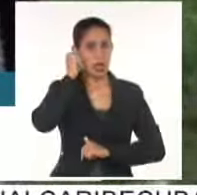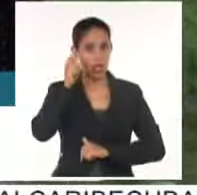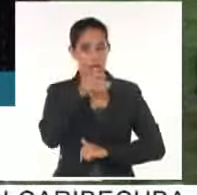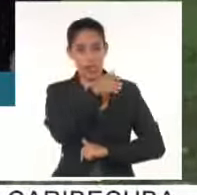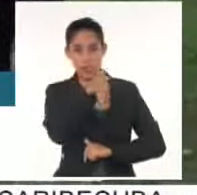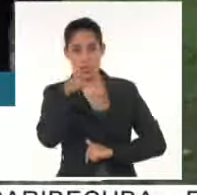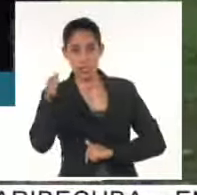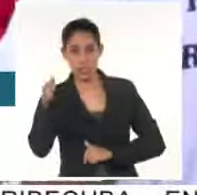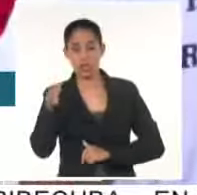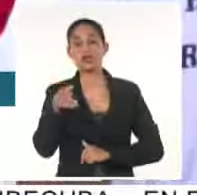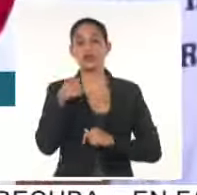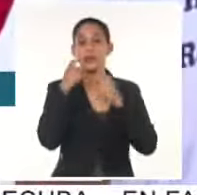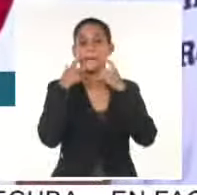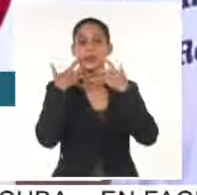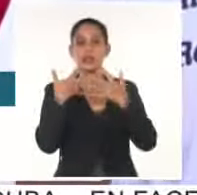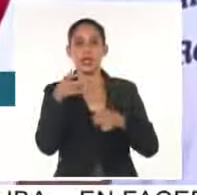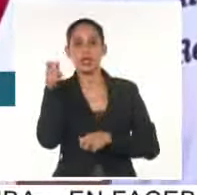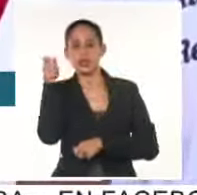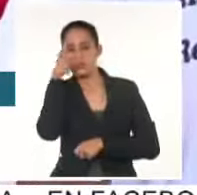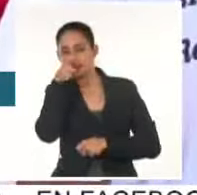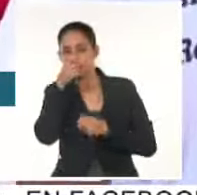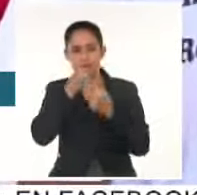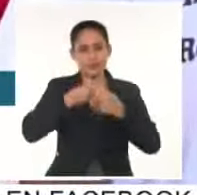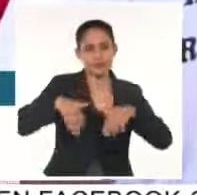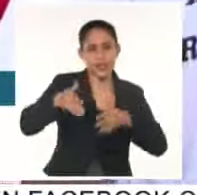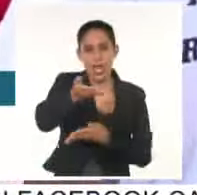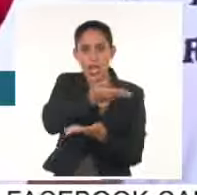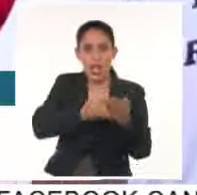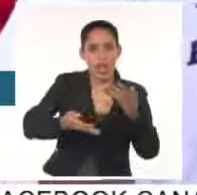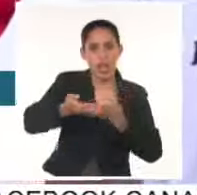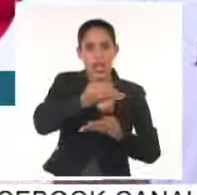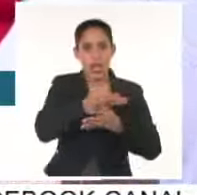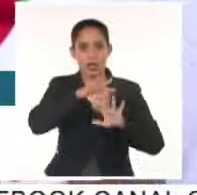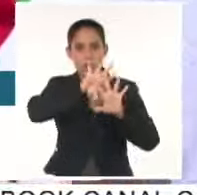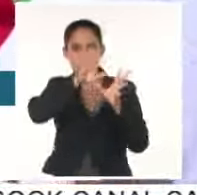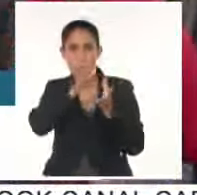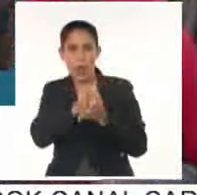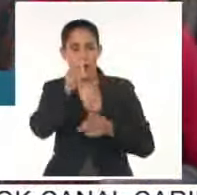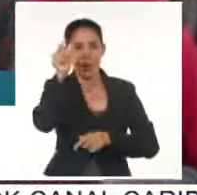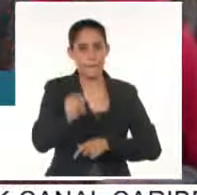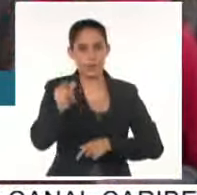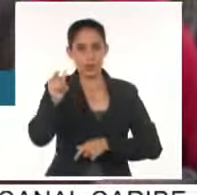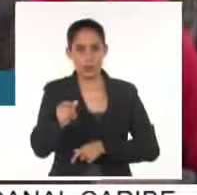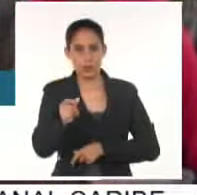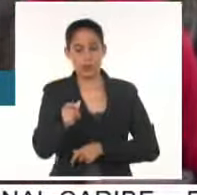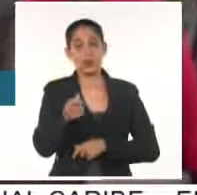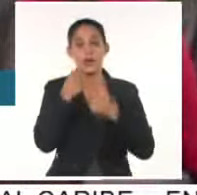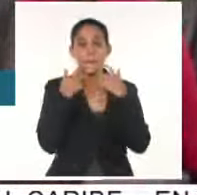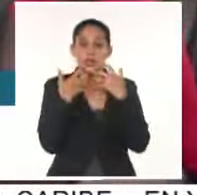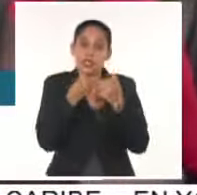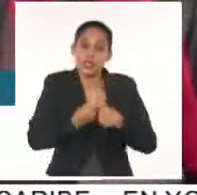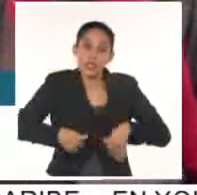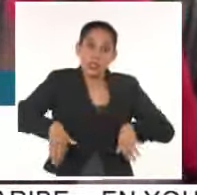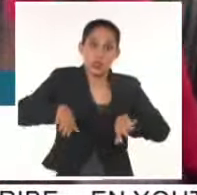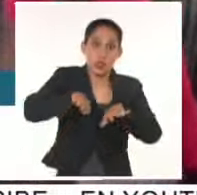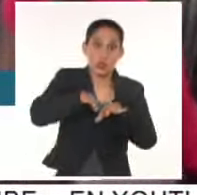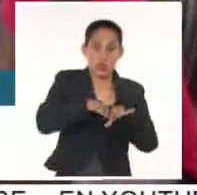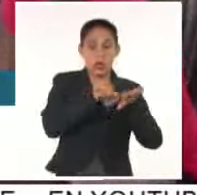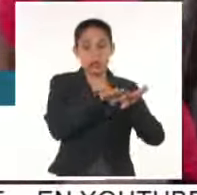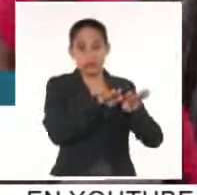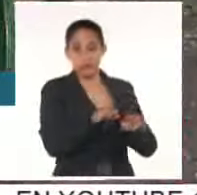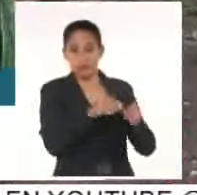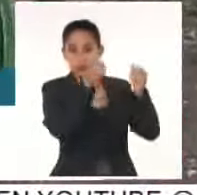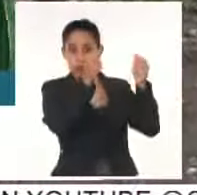Teresa Amarelle Bouet, quien intercambia con los evacuados acerca de las condiciones que tienen, la